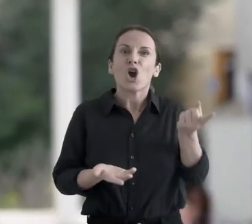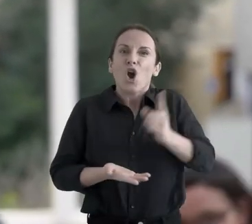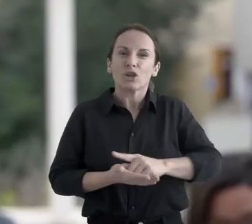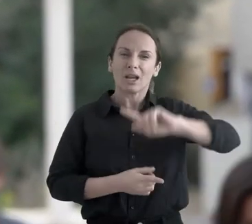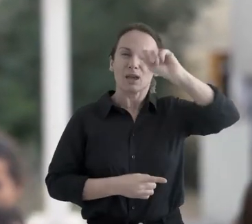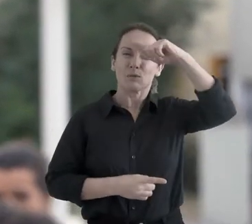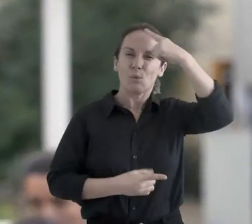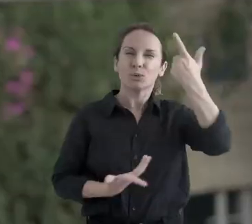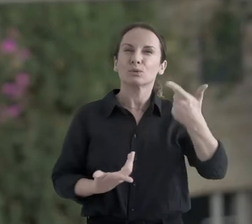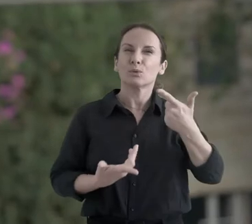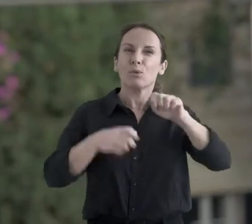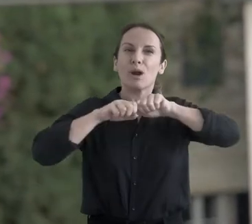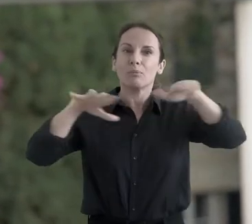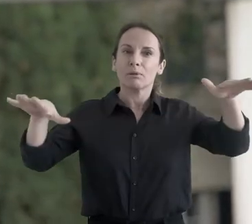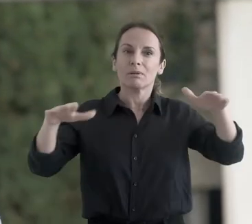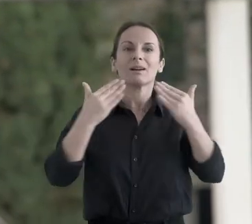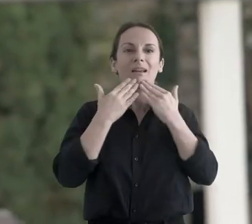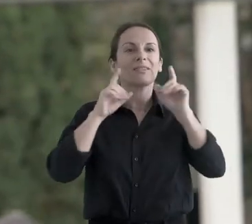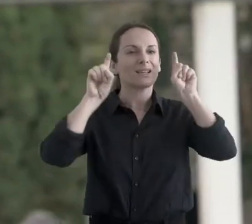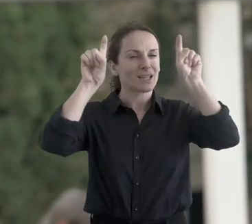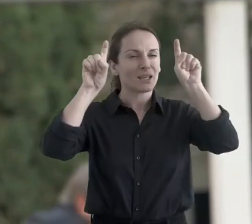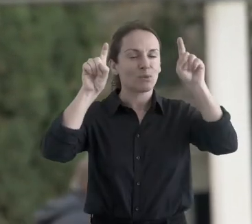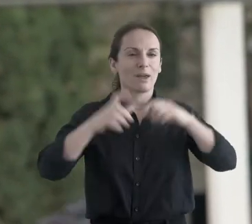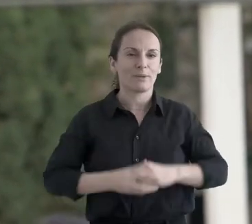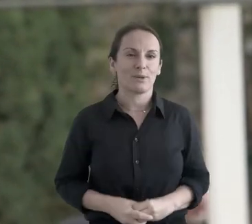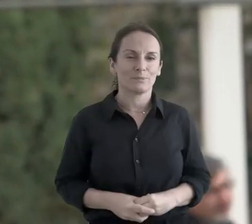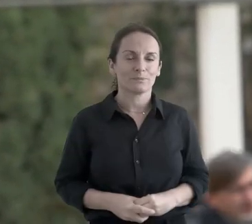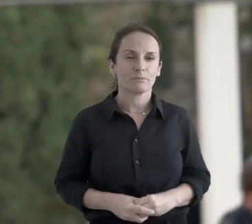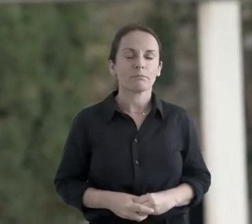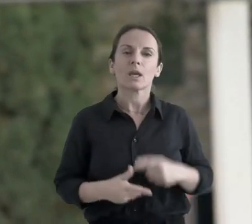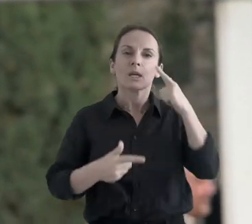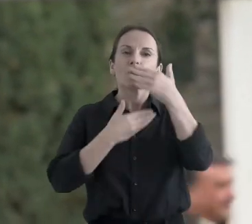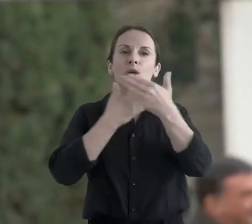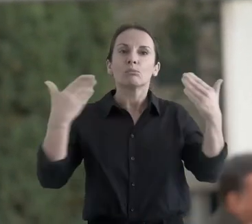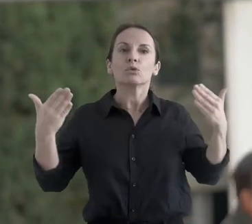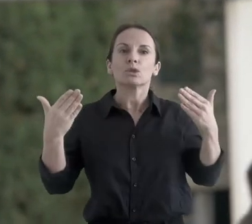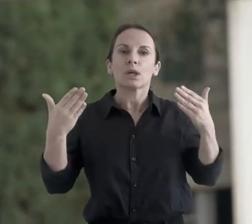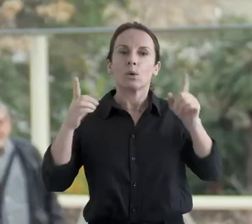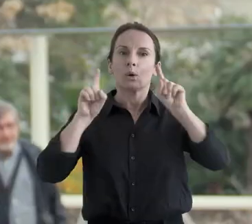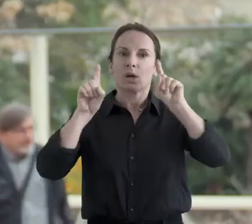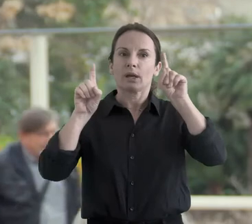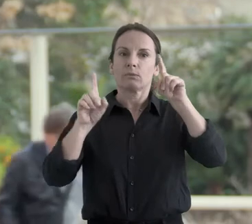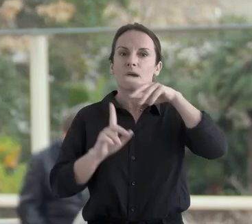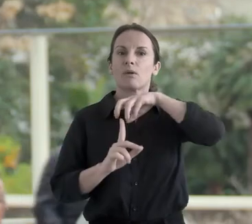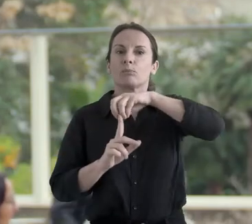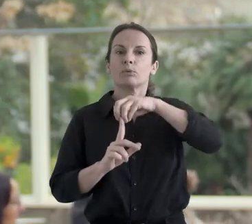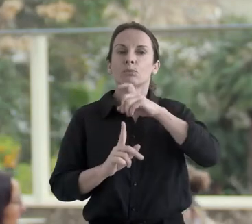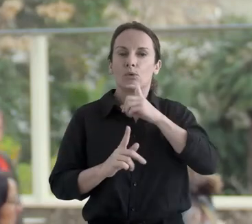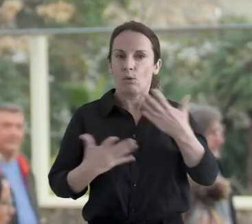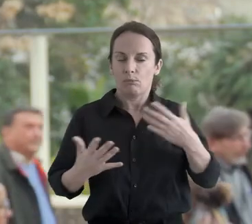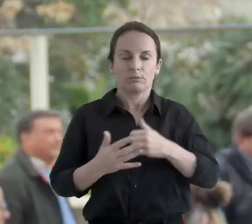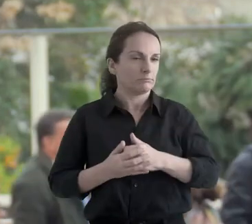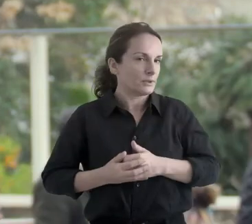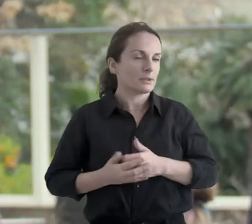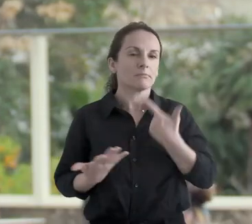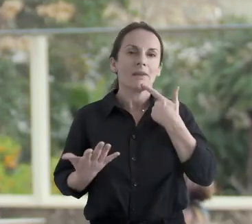recuperar todo eso es desde la educación. Eso se tiene que materializar, esa importancia de la edad educativa, se tiene que materializar en muchos aspectos. Por un lado es su